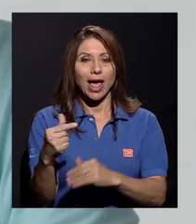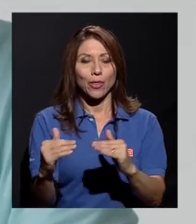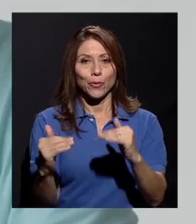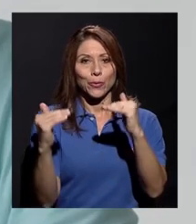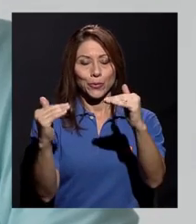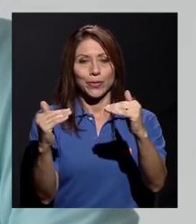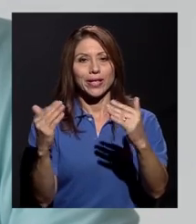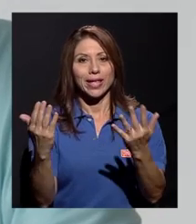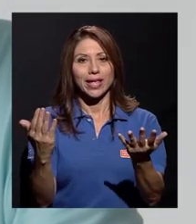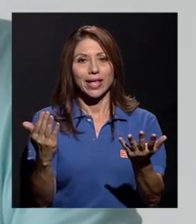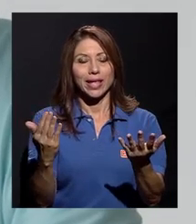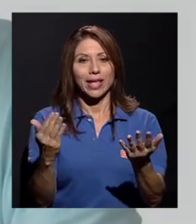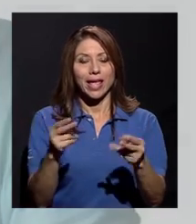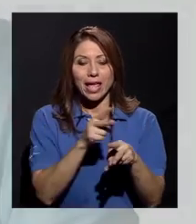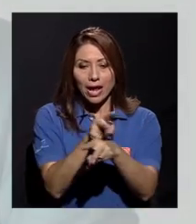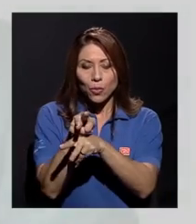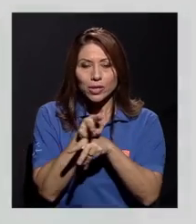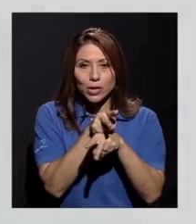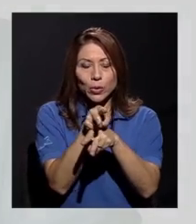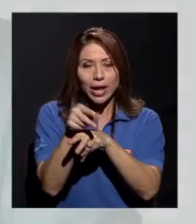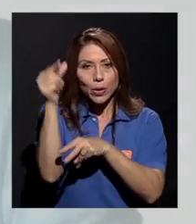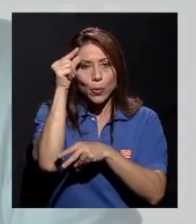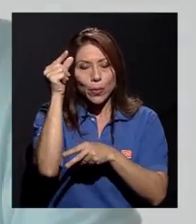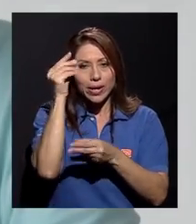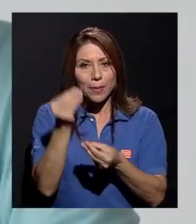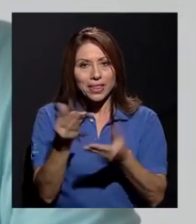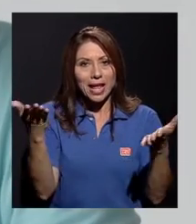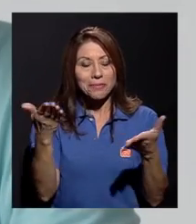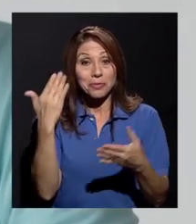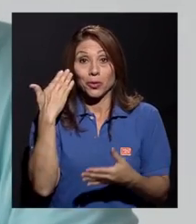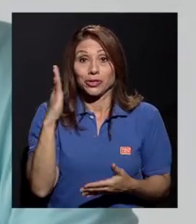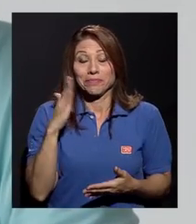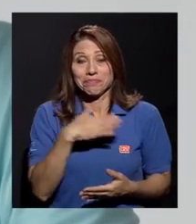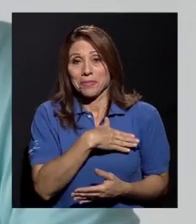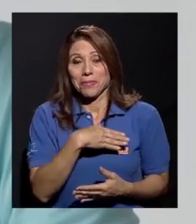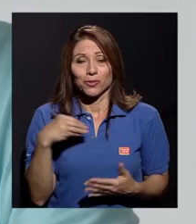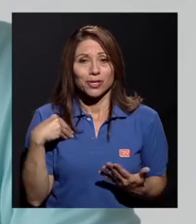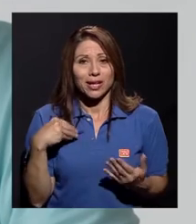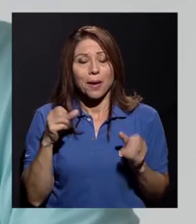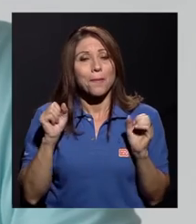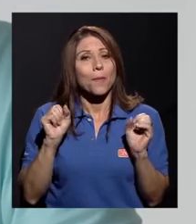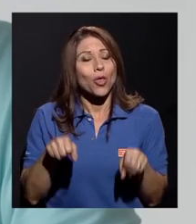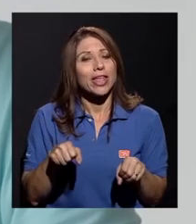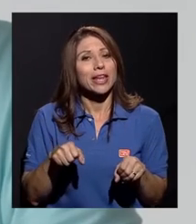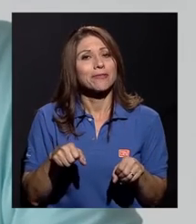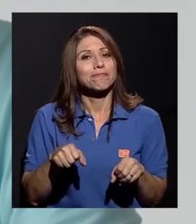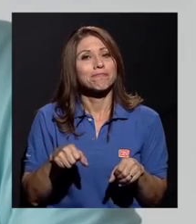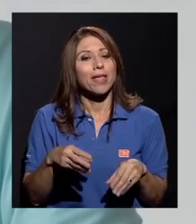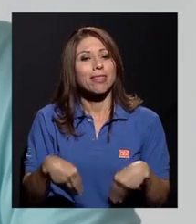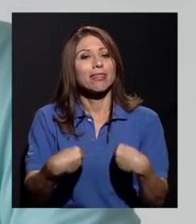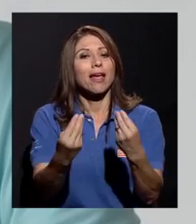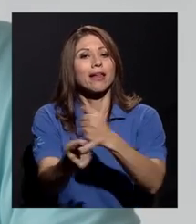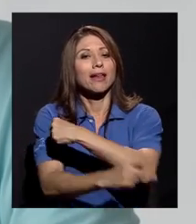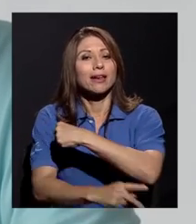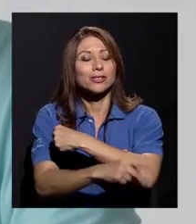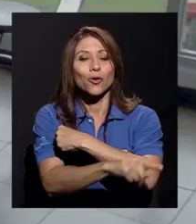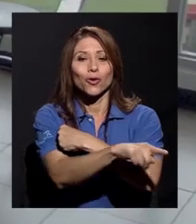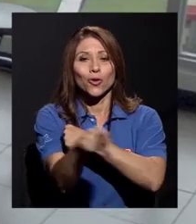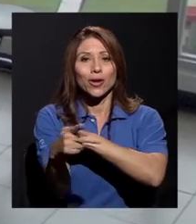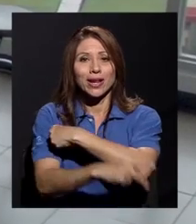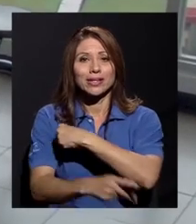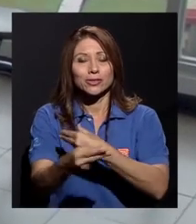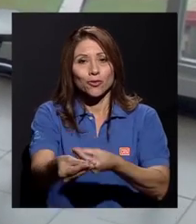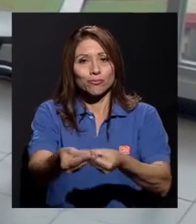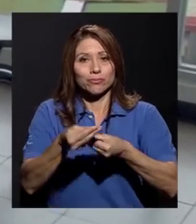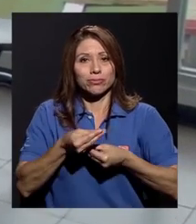auditoría gubernamental. No sé, me gustaría poder devolverle a la nación lo que ella ha hecho por mí,